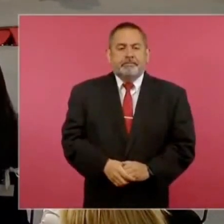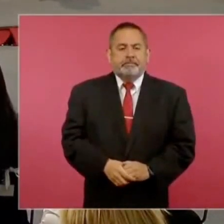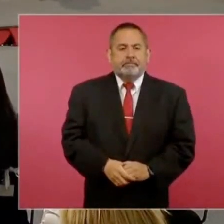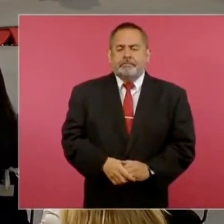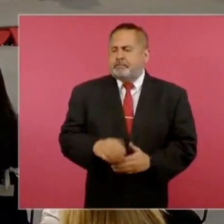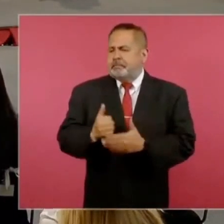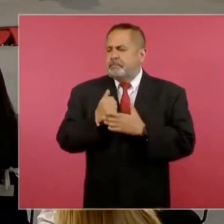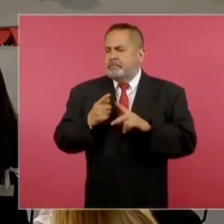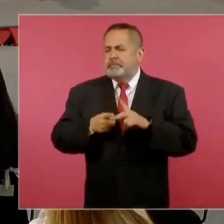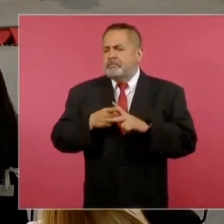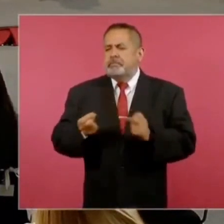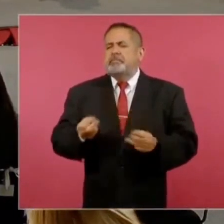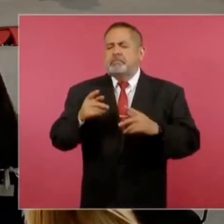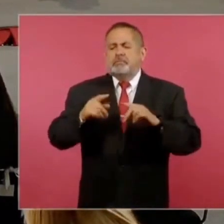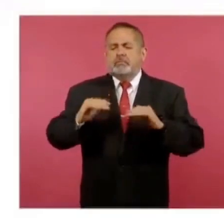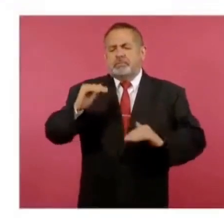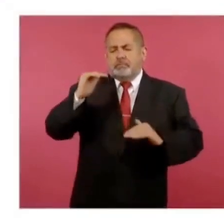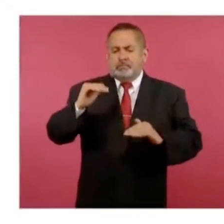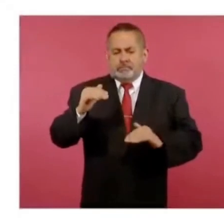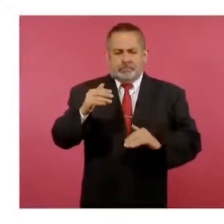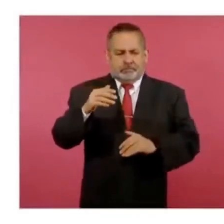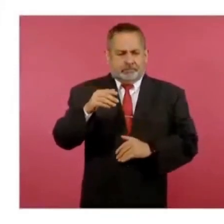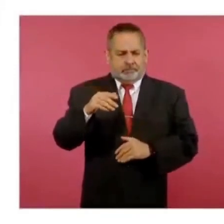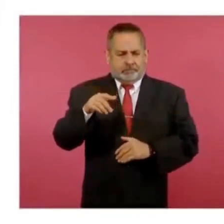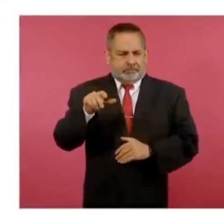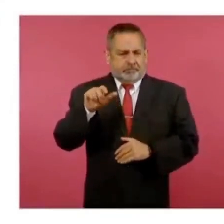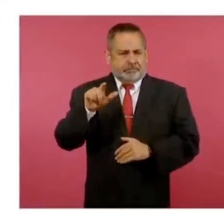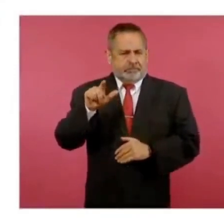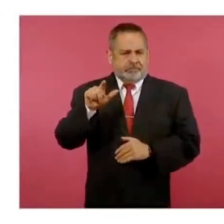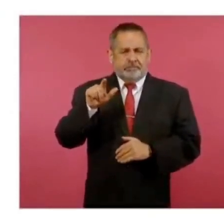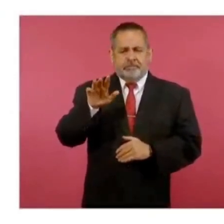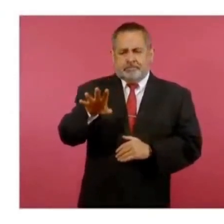Ayúdenme. ¿Cuánto 17 puntos,